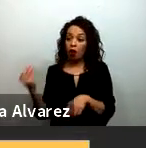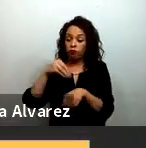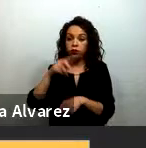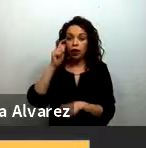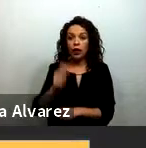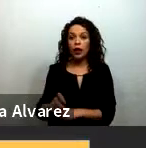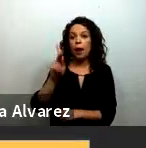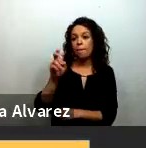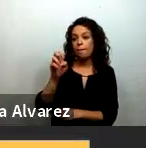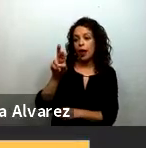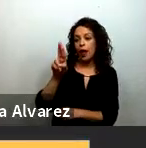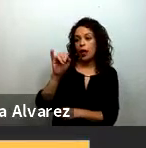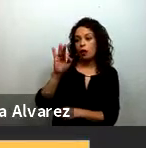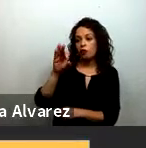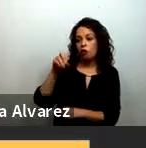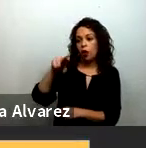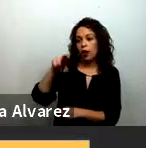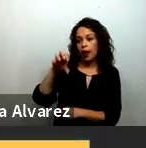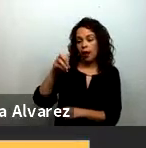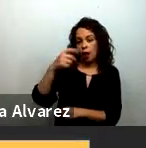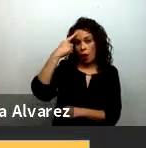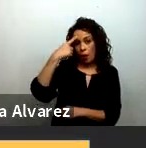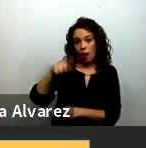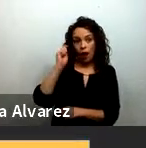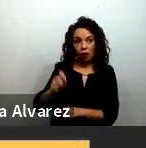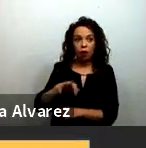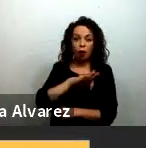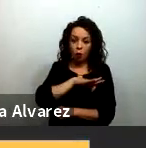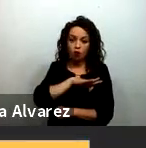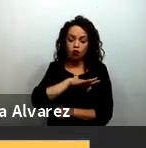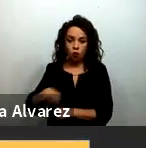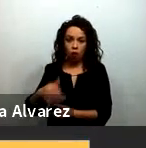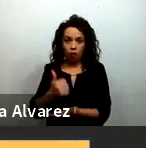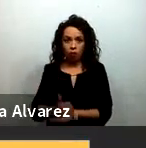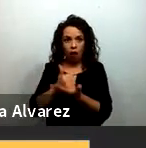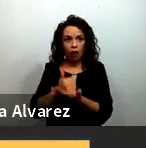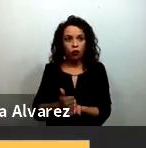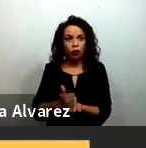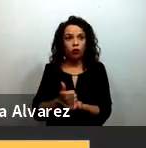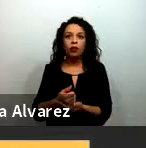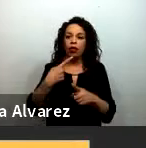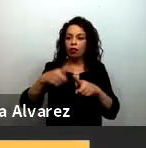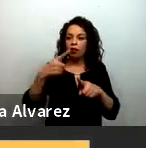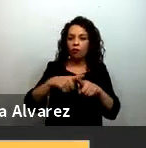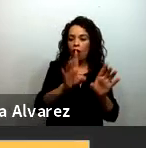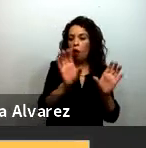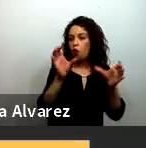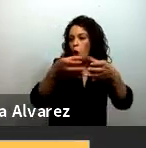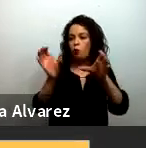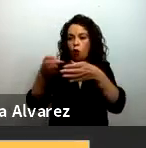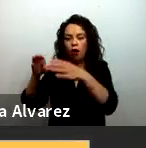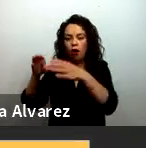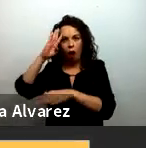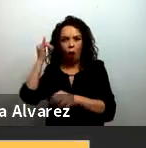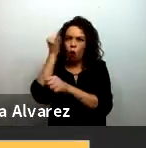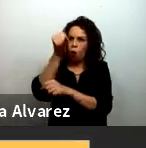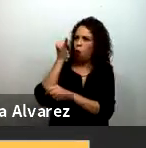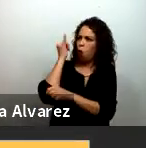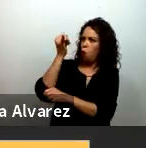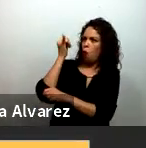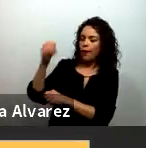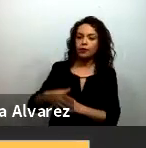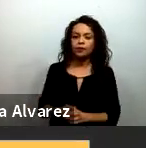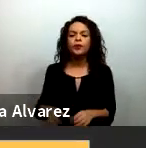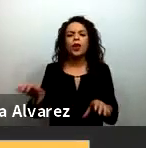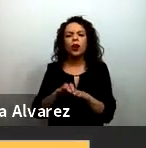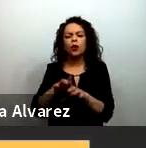a las comunidades más remotas bueno el primero es Aprenden Casa Educación Inicial igual quiero contarles cómo surgió la iniciativa en